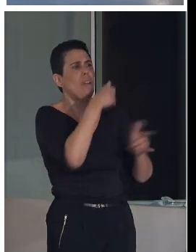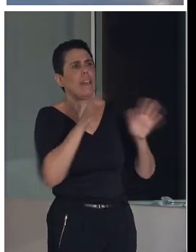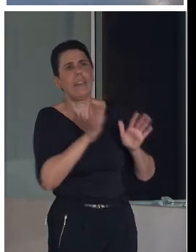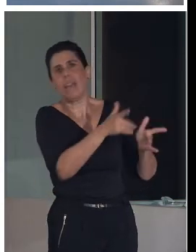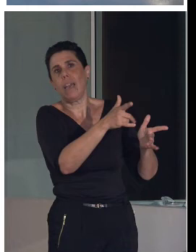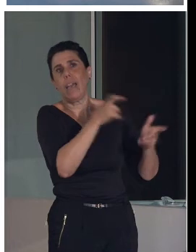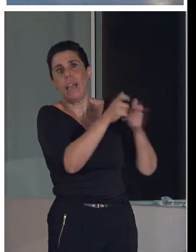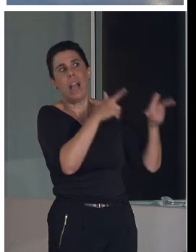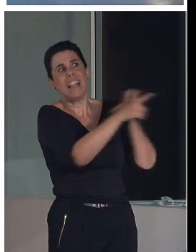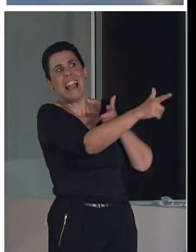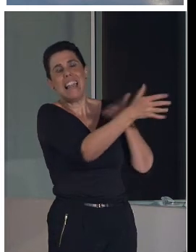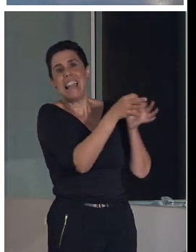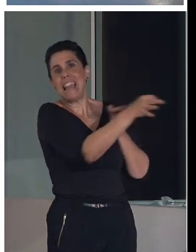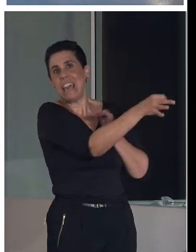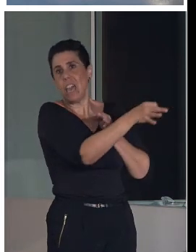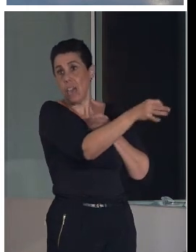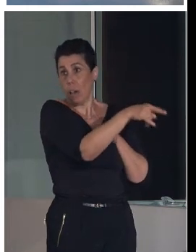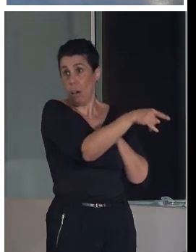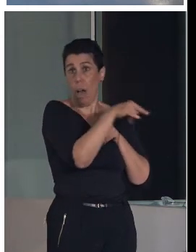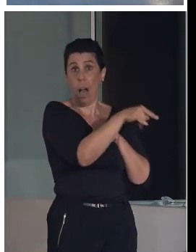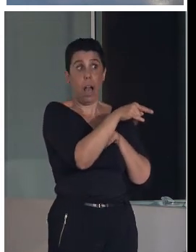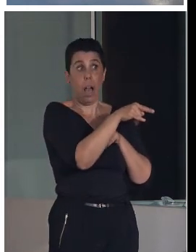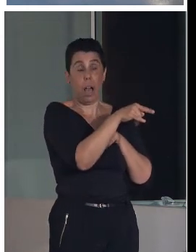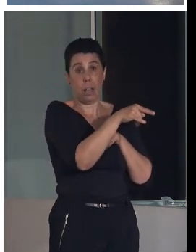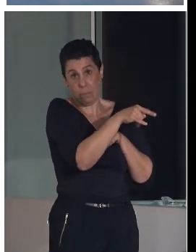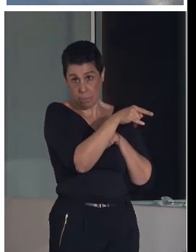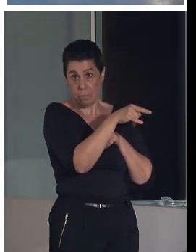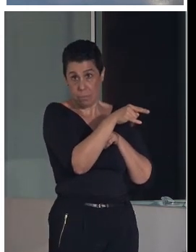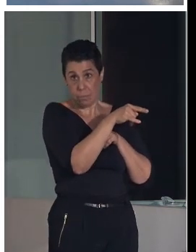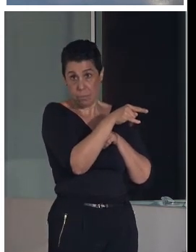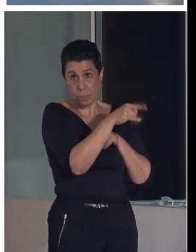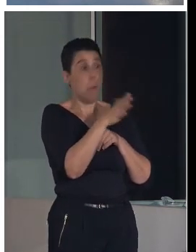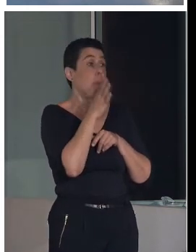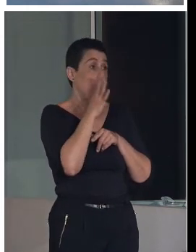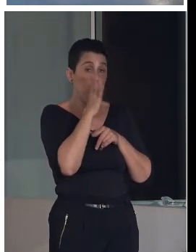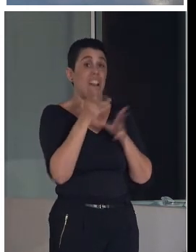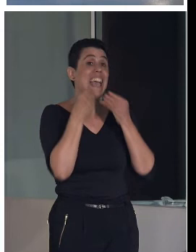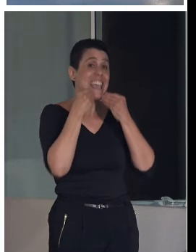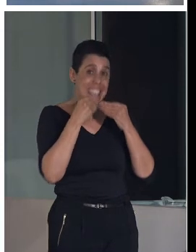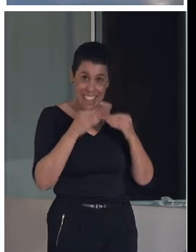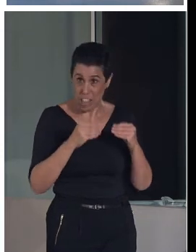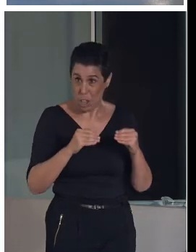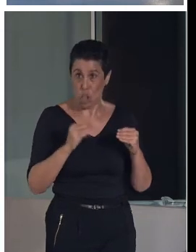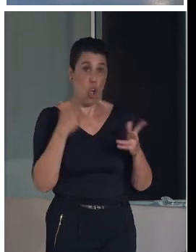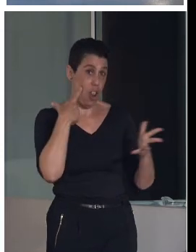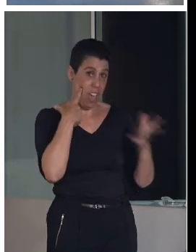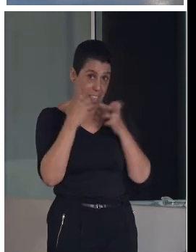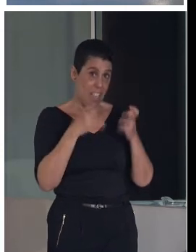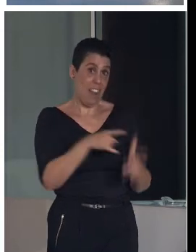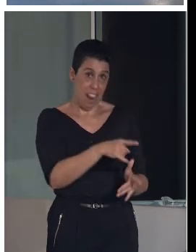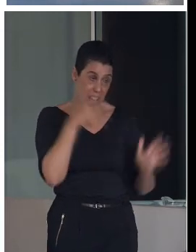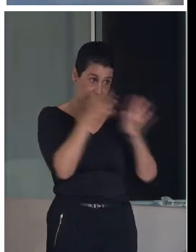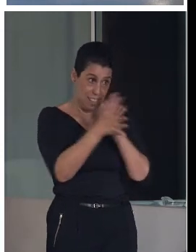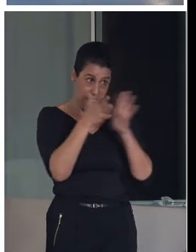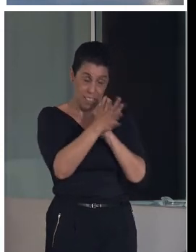Y la razón está en la historia del arte. Y la segunda parte es por qué se hace así. Y la